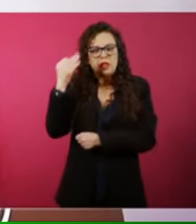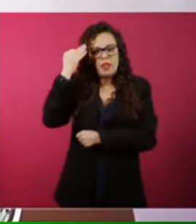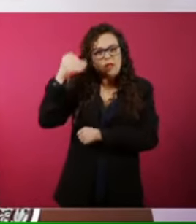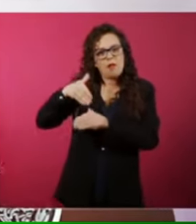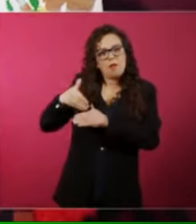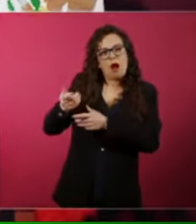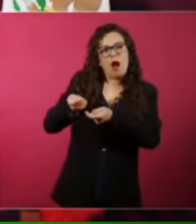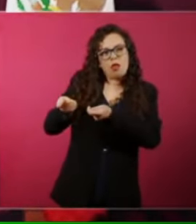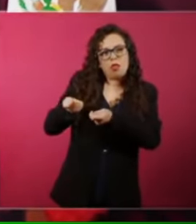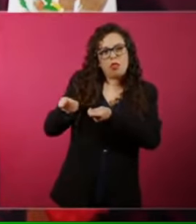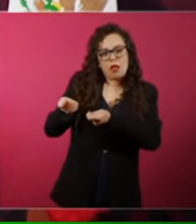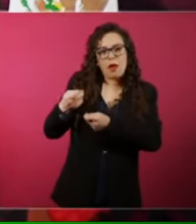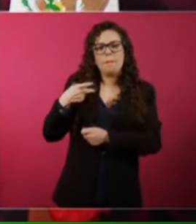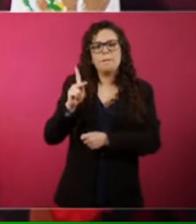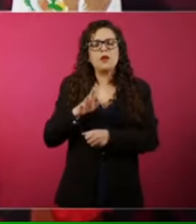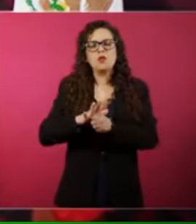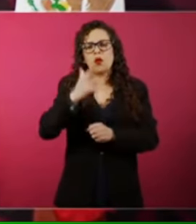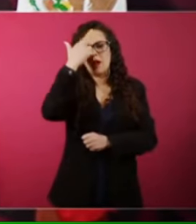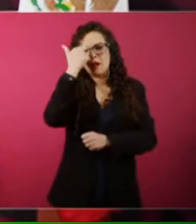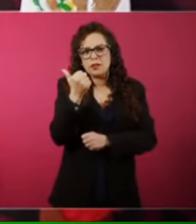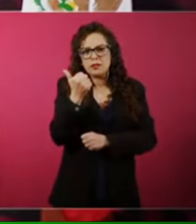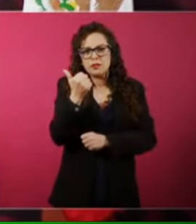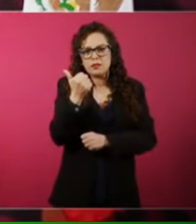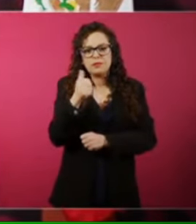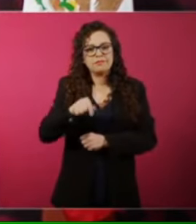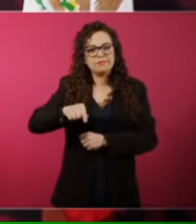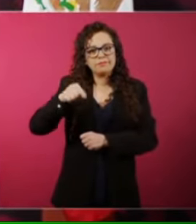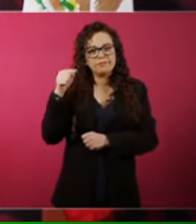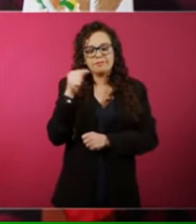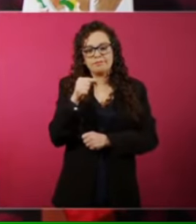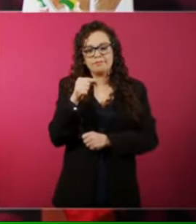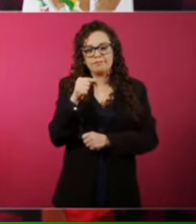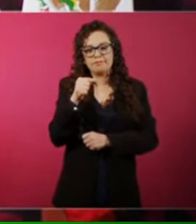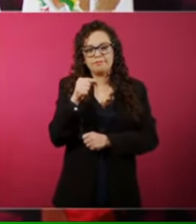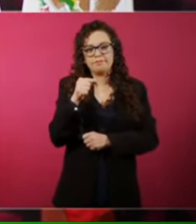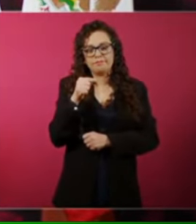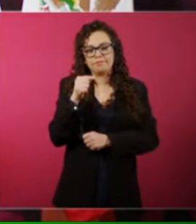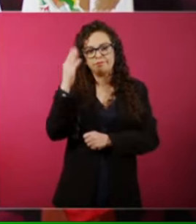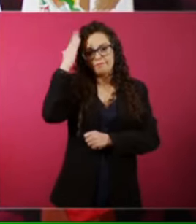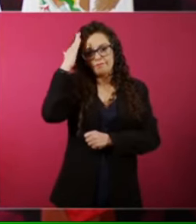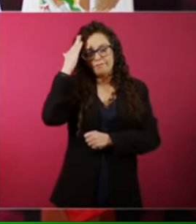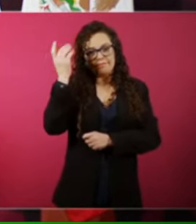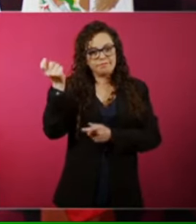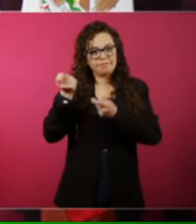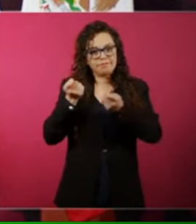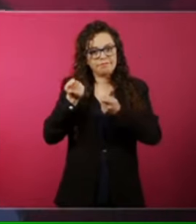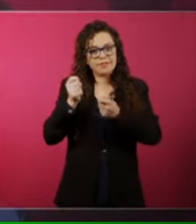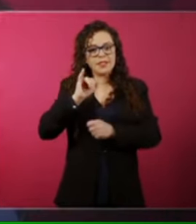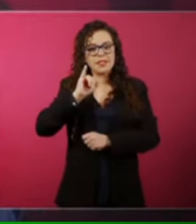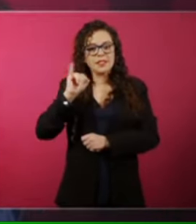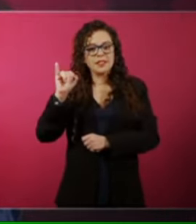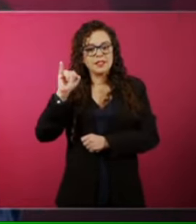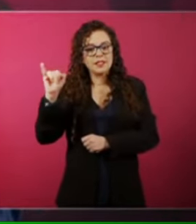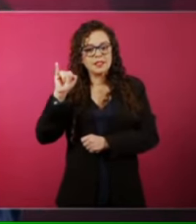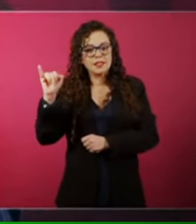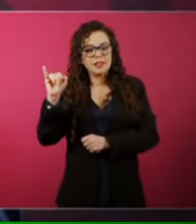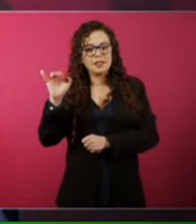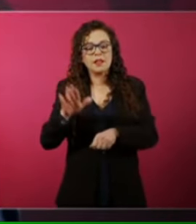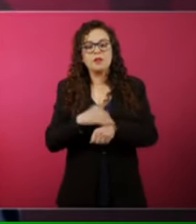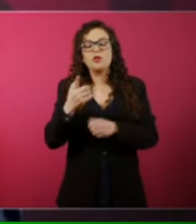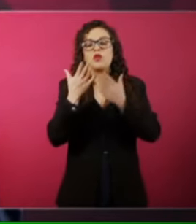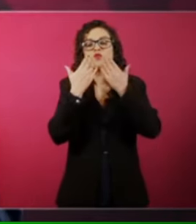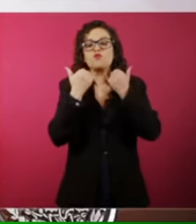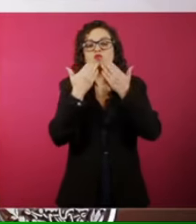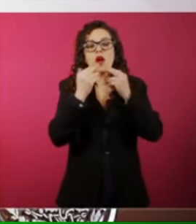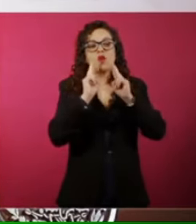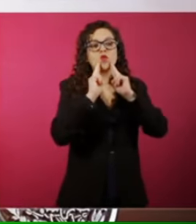los dirigentes de la izquierda, de la falta de unidad en la